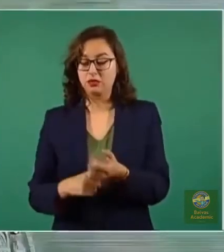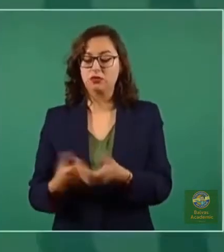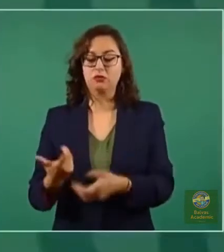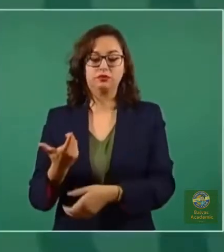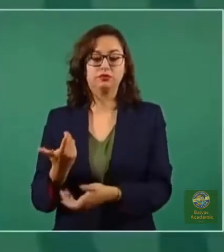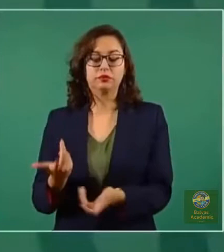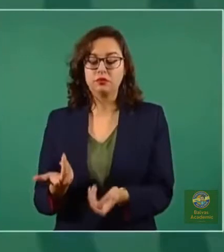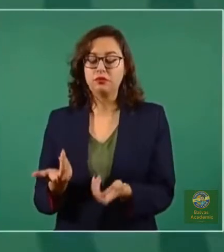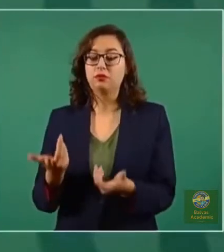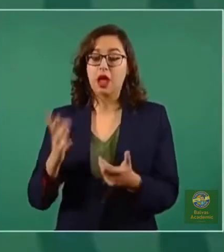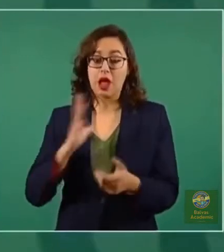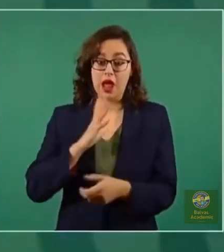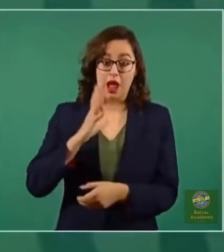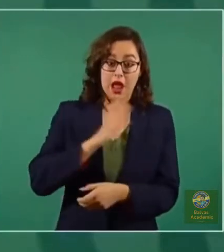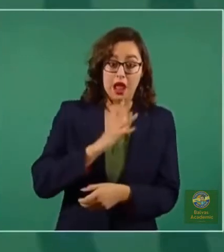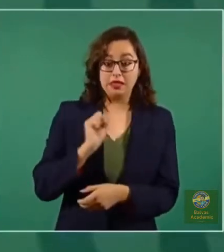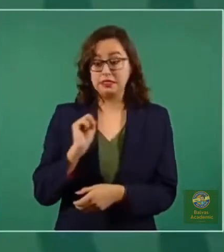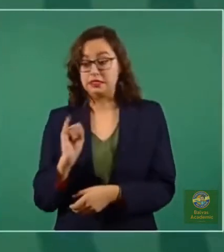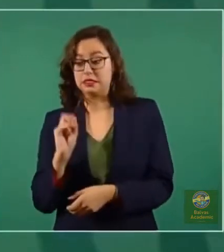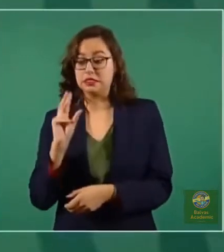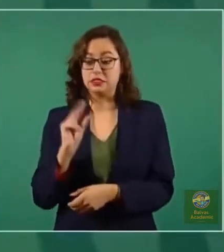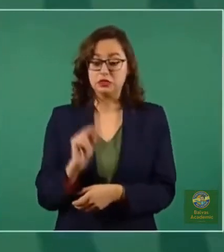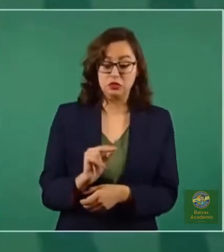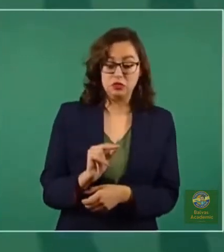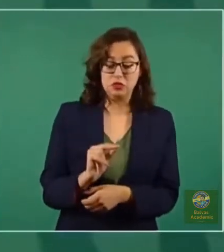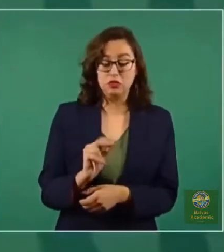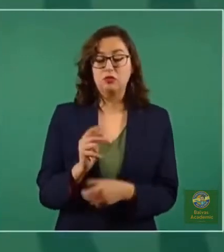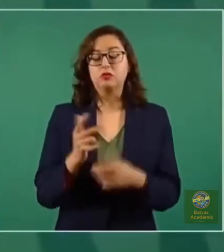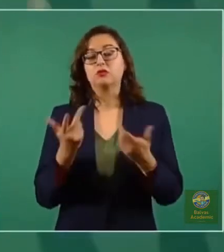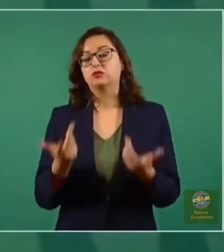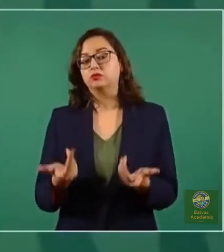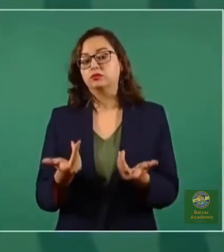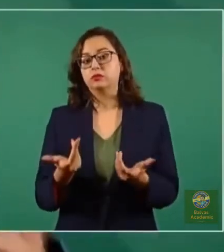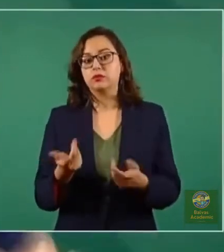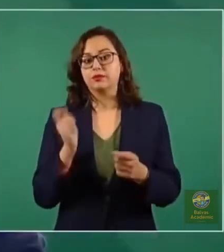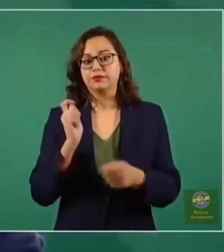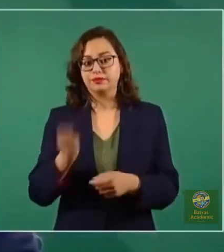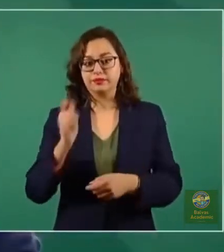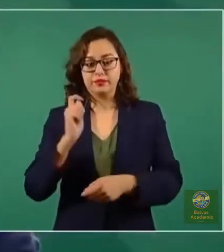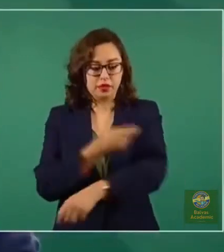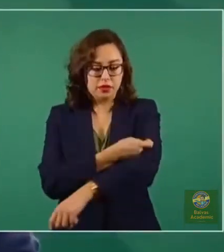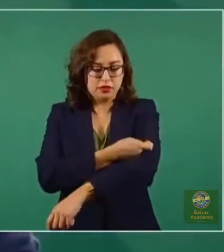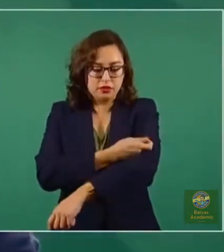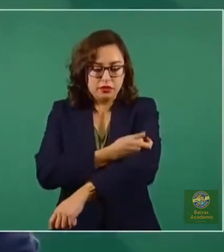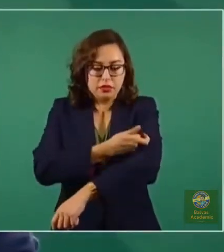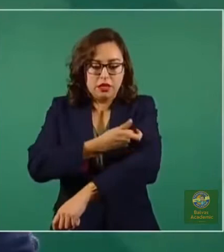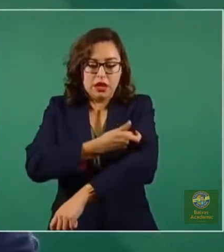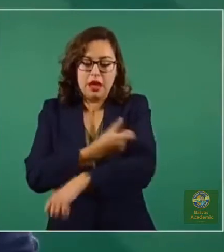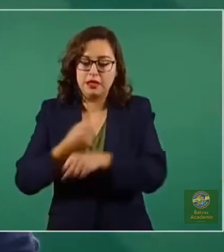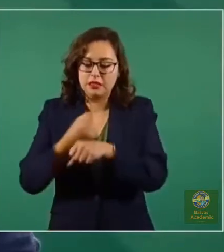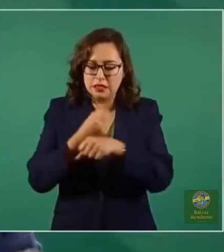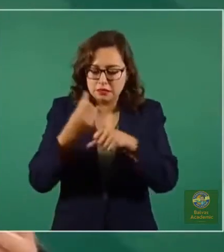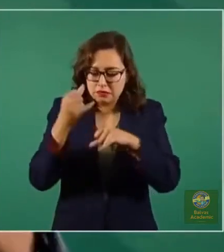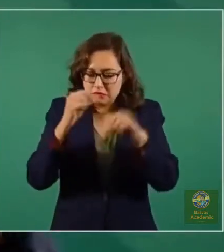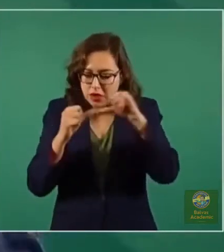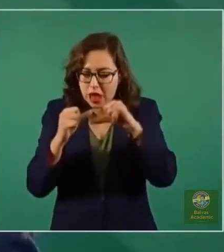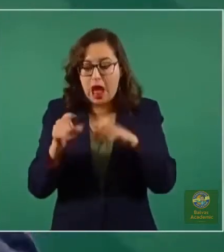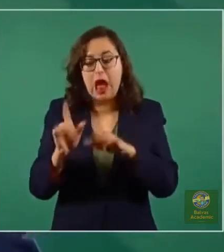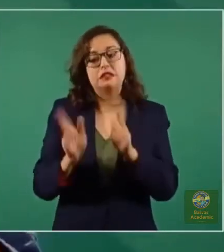necesariamente es una representación de toda la capacidad que tiene el sistema de defensas.